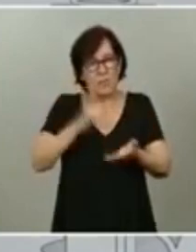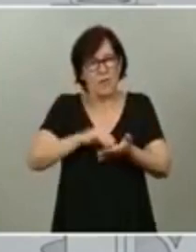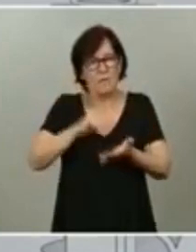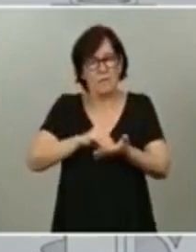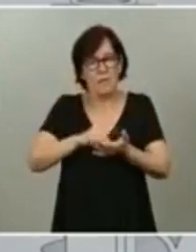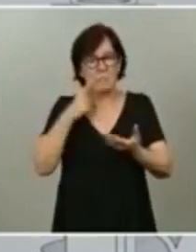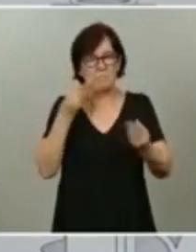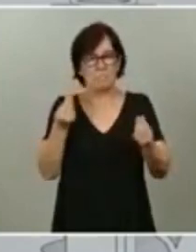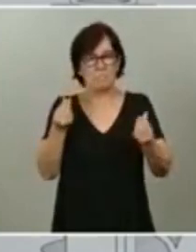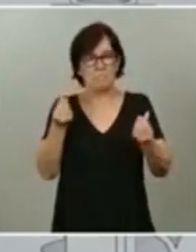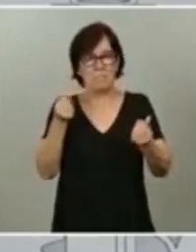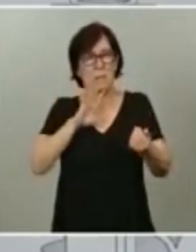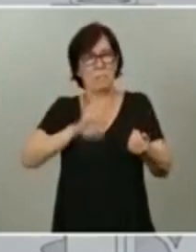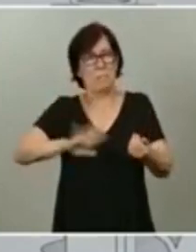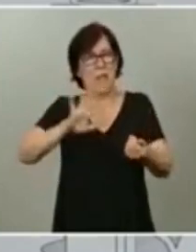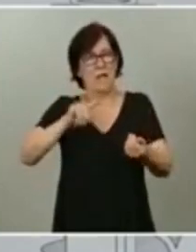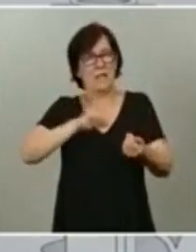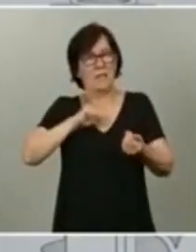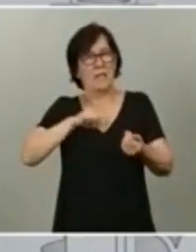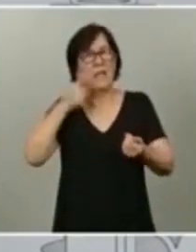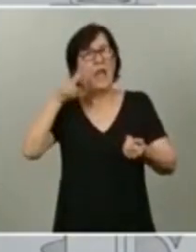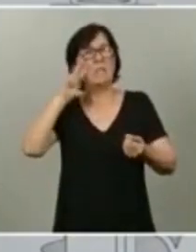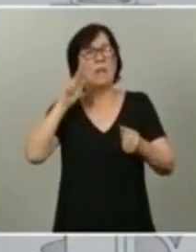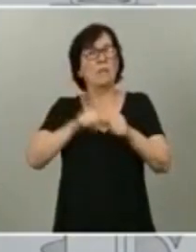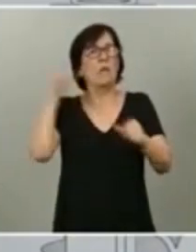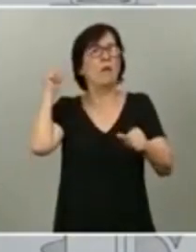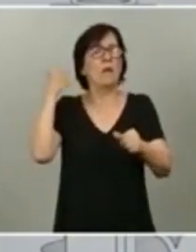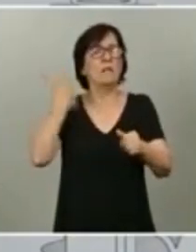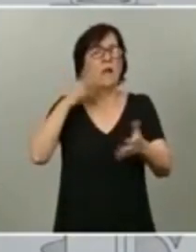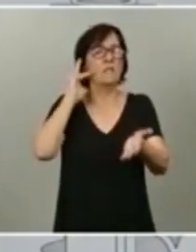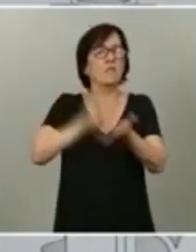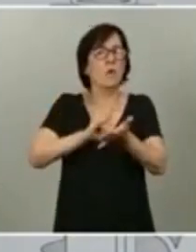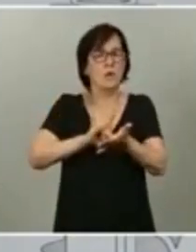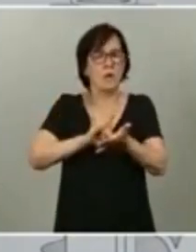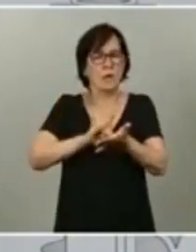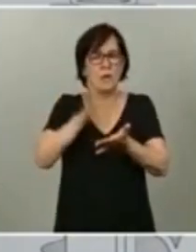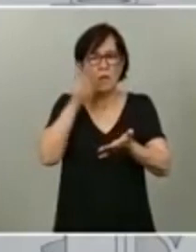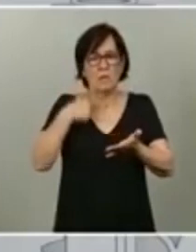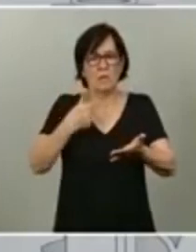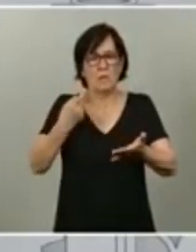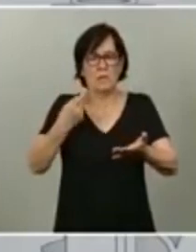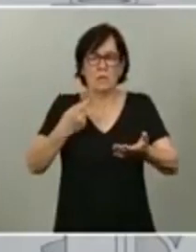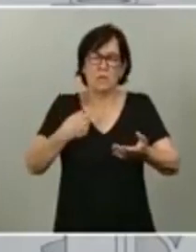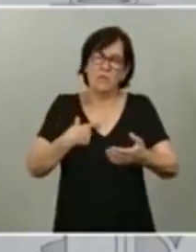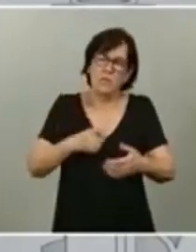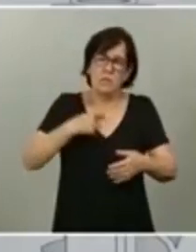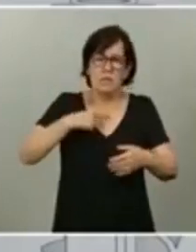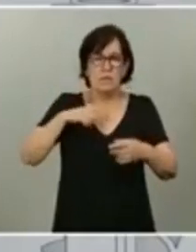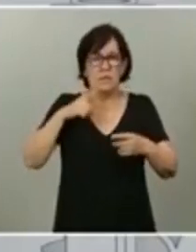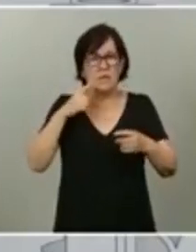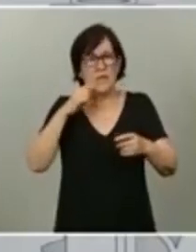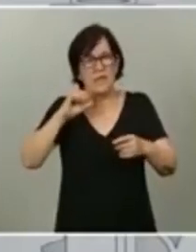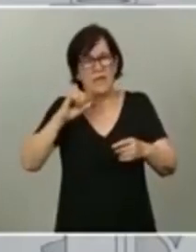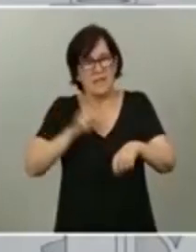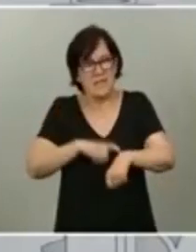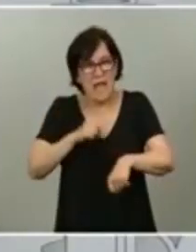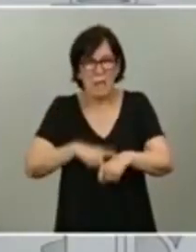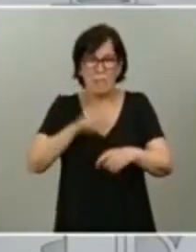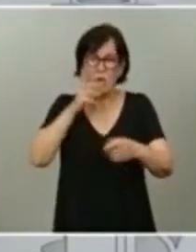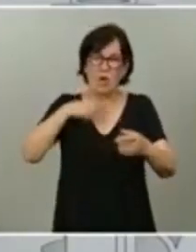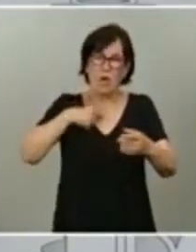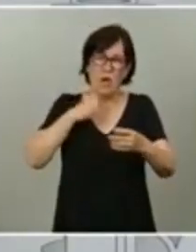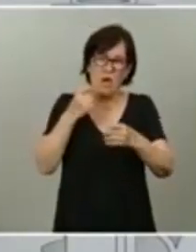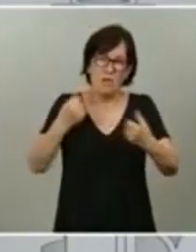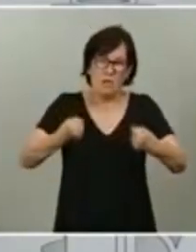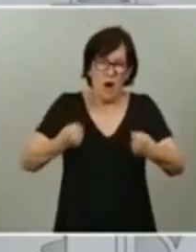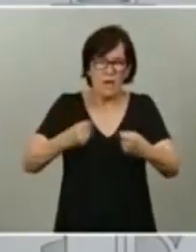que la experiencia vivida es que gastamos demasiadas energías, demasiado tiempo, en crear diferencias,